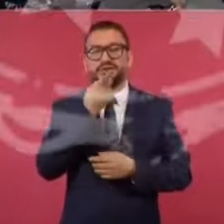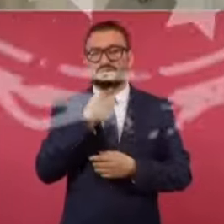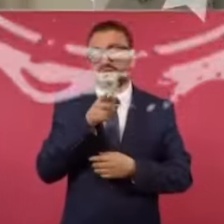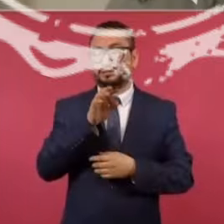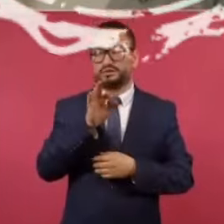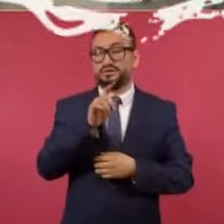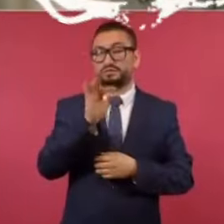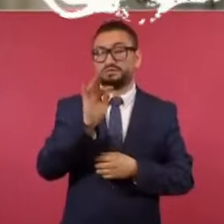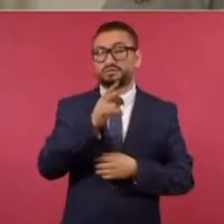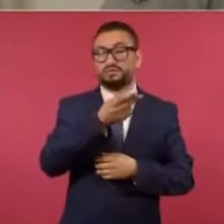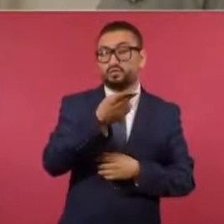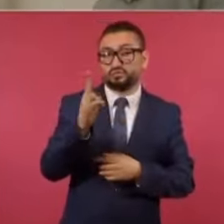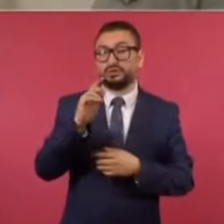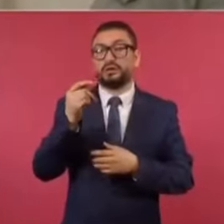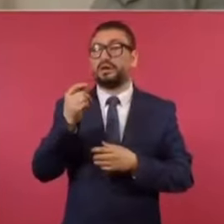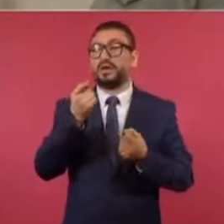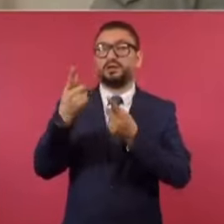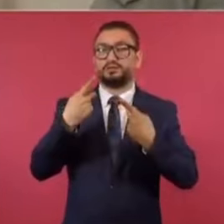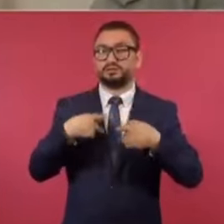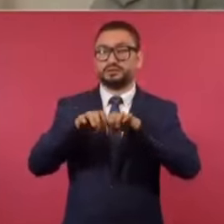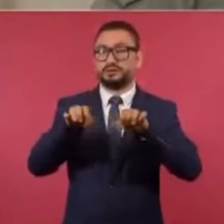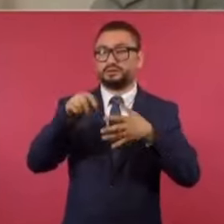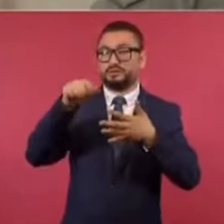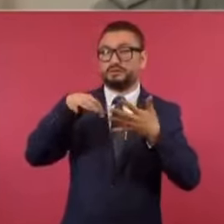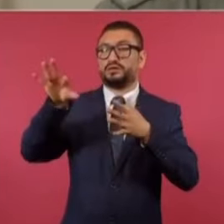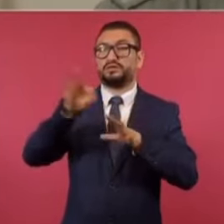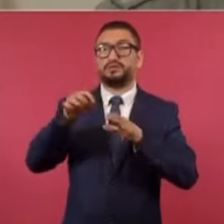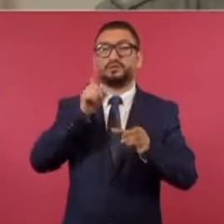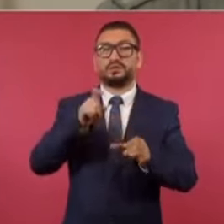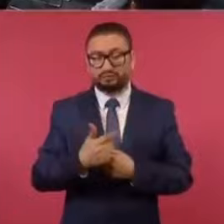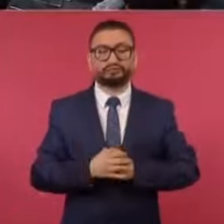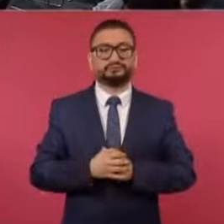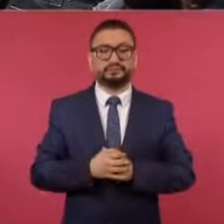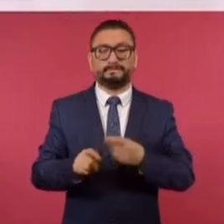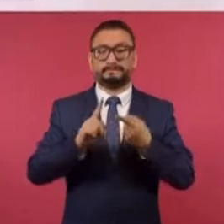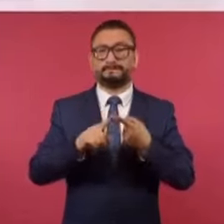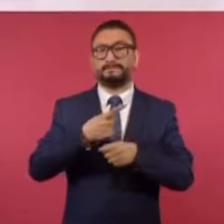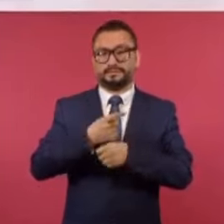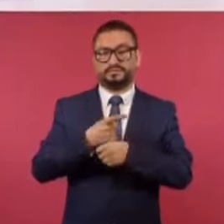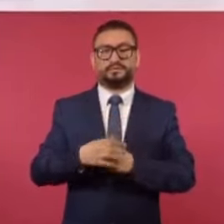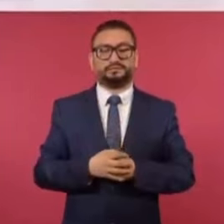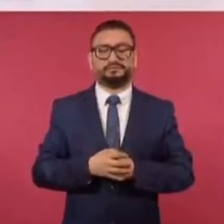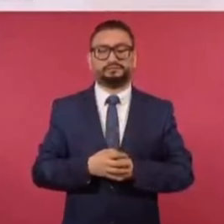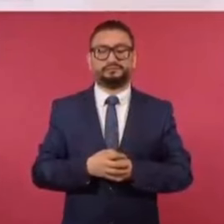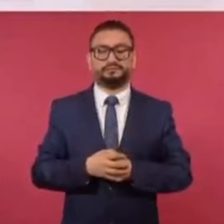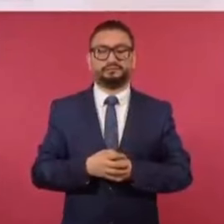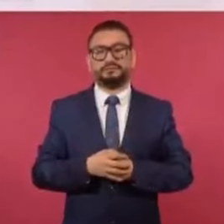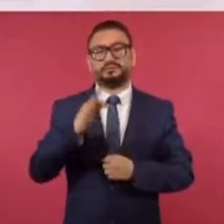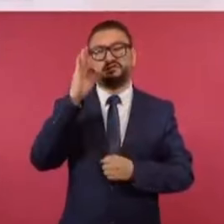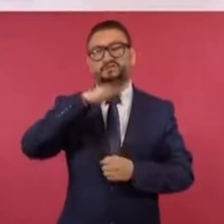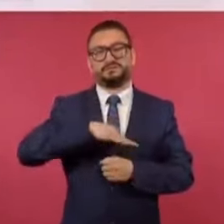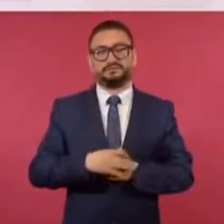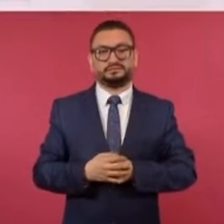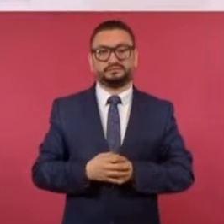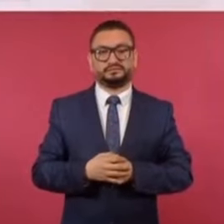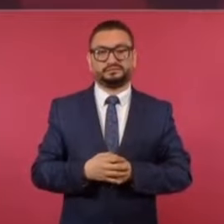¿Y usted palomió a algunos integrantes del gabinete de la futura presidenta Claudia Sheinbaum? Pues es, este, falso.